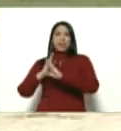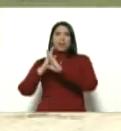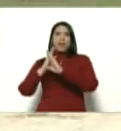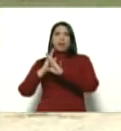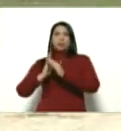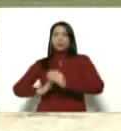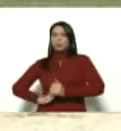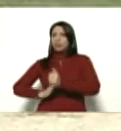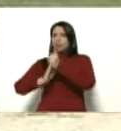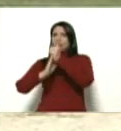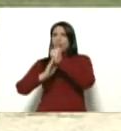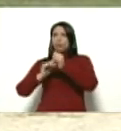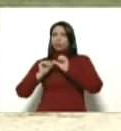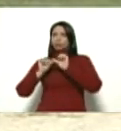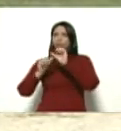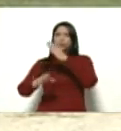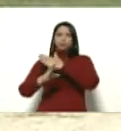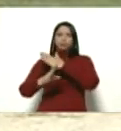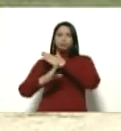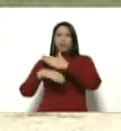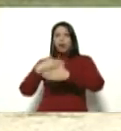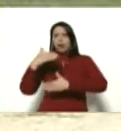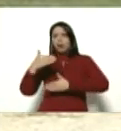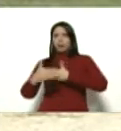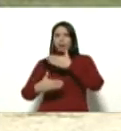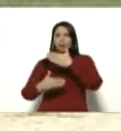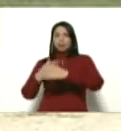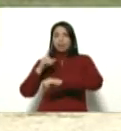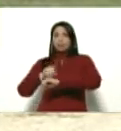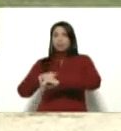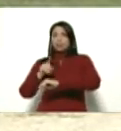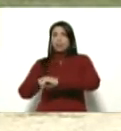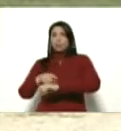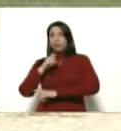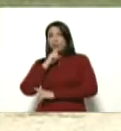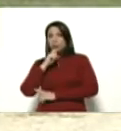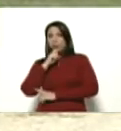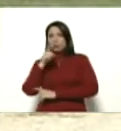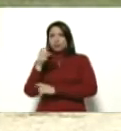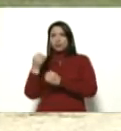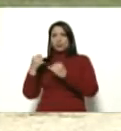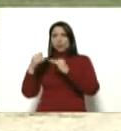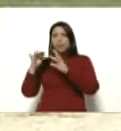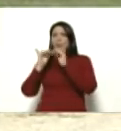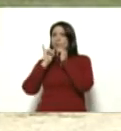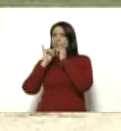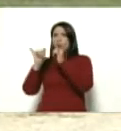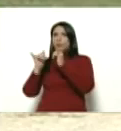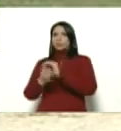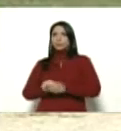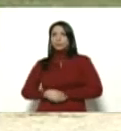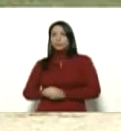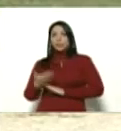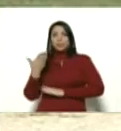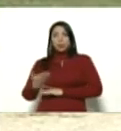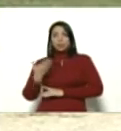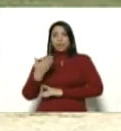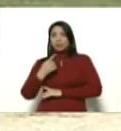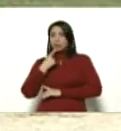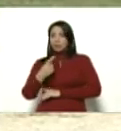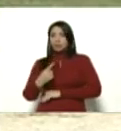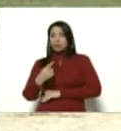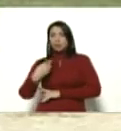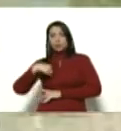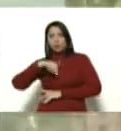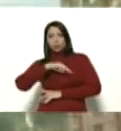liderazgo continuamos avanzando en tiempos de adversidad. Con el número que usted anunció es importante resaltar que